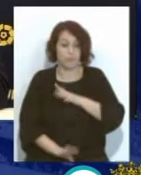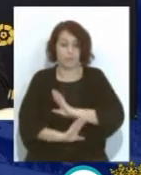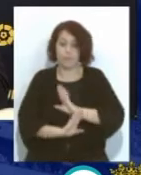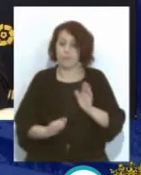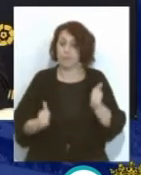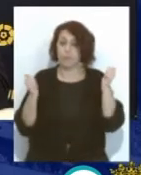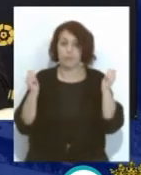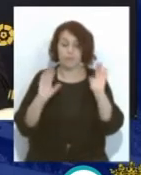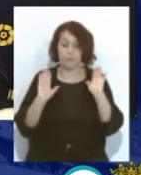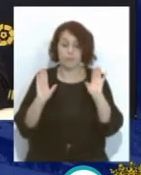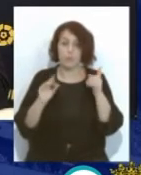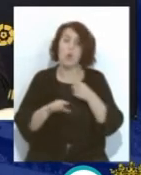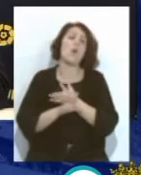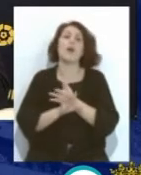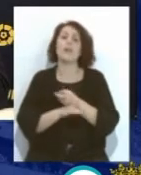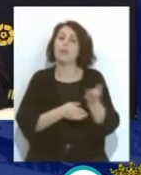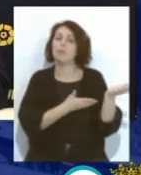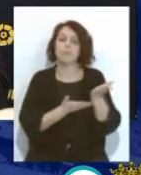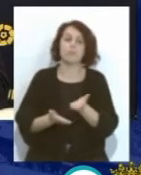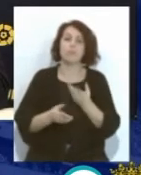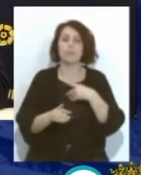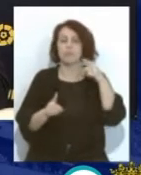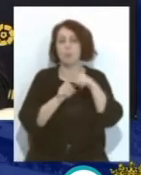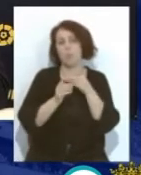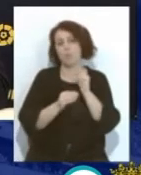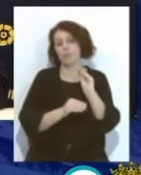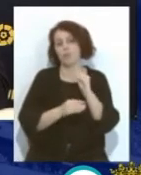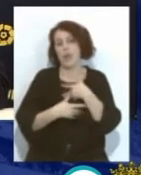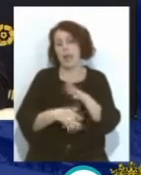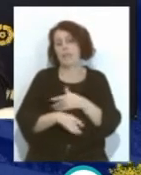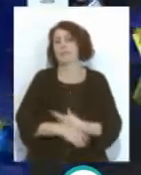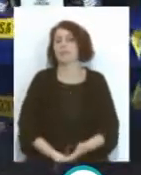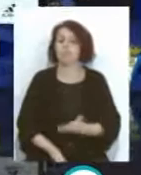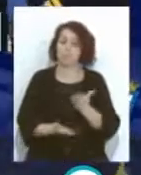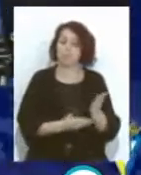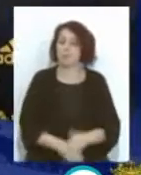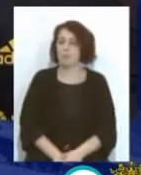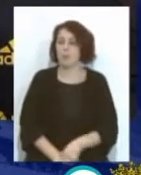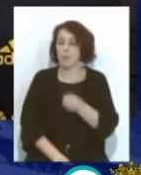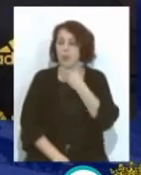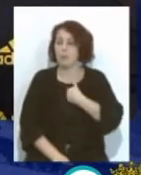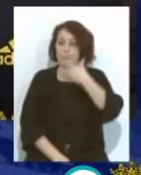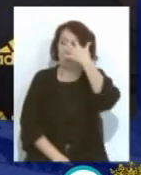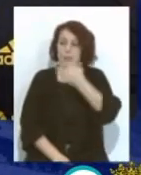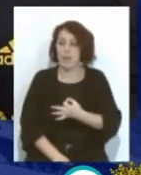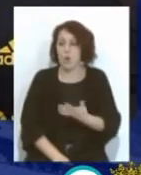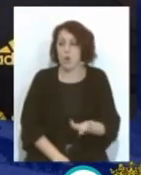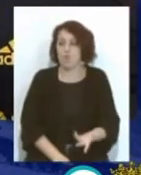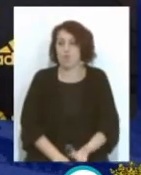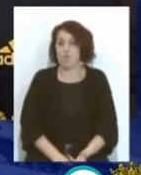más Aquí tenéis al jugador Para preguntarle Lo que queráis Y queda a vuestra disposición Bueno Yo creo que más Lo